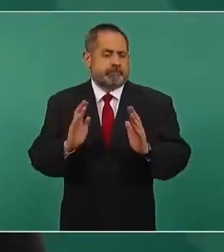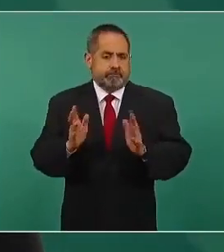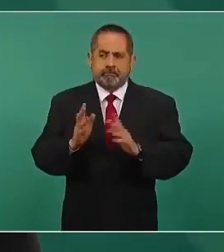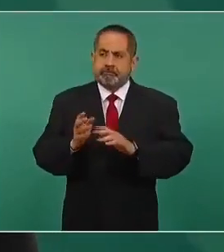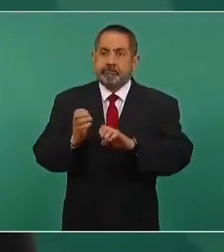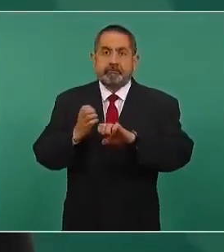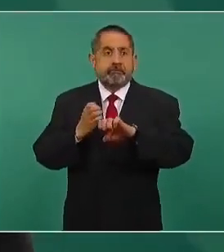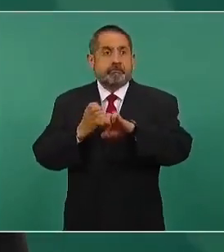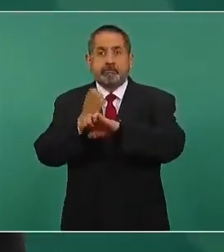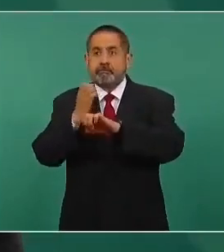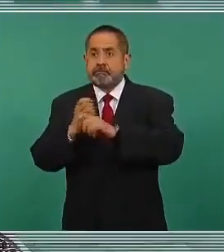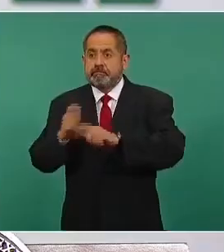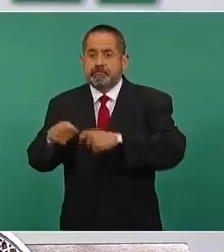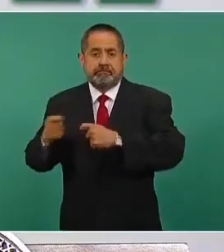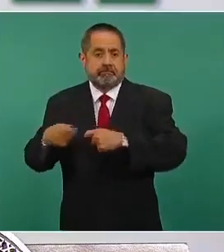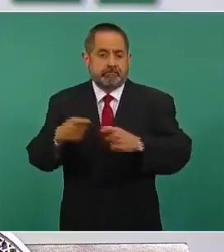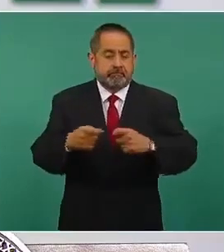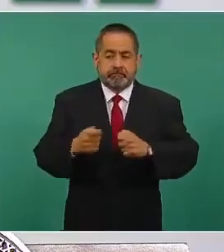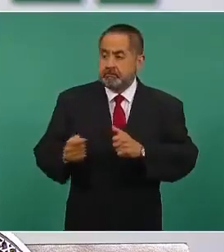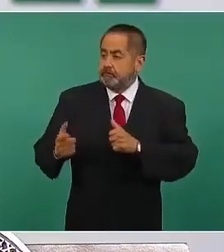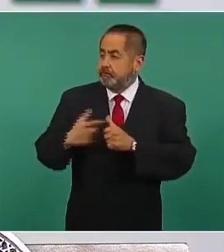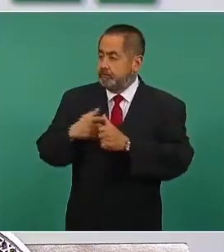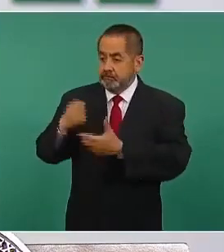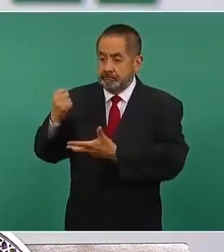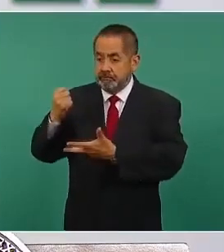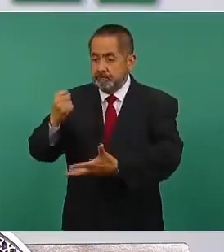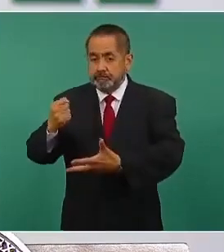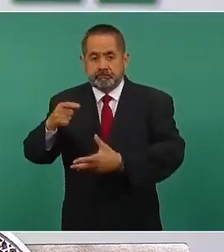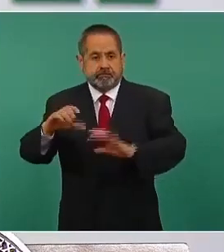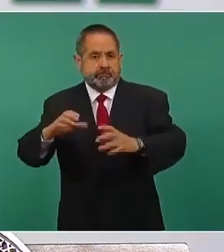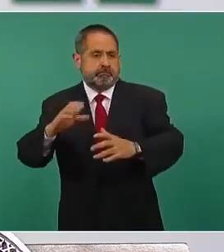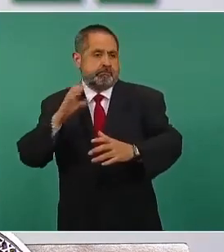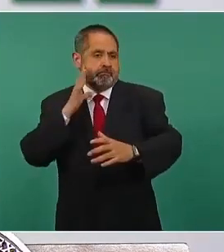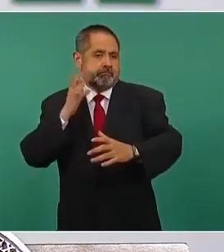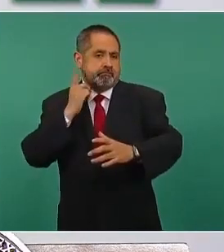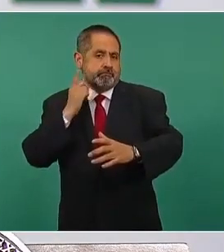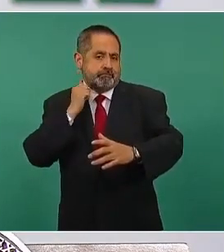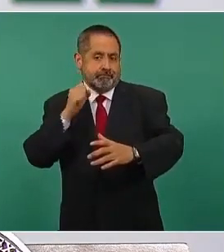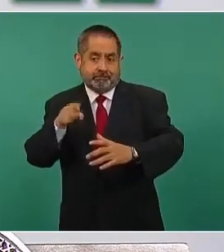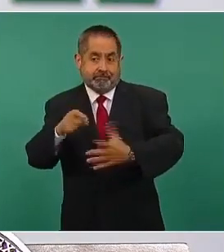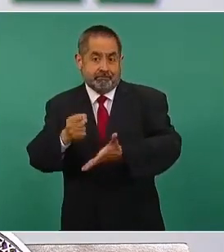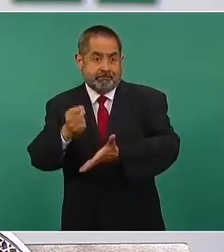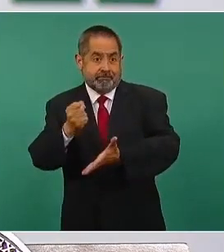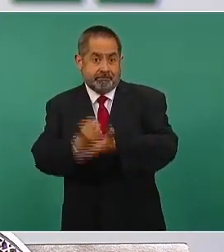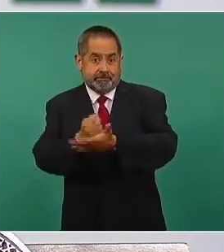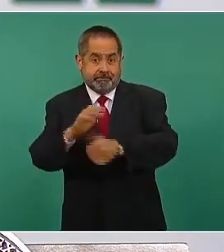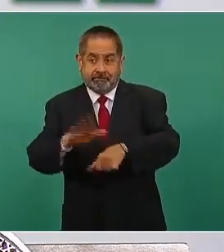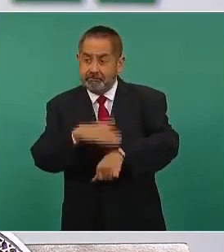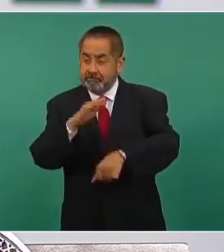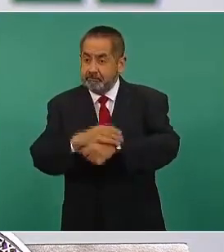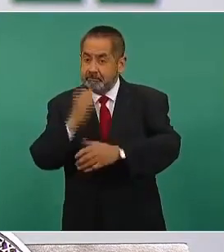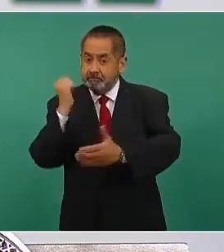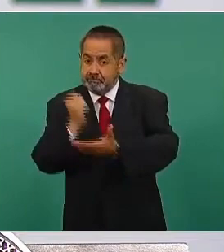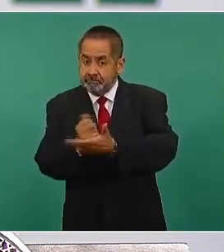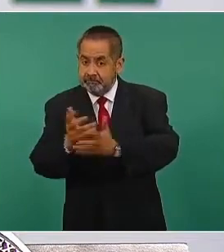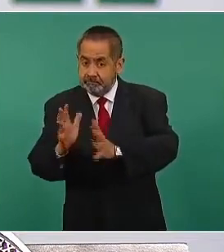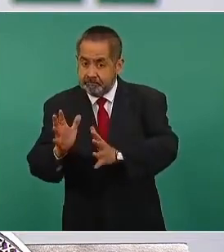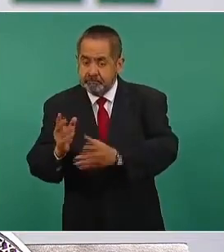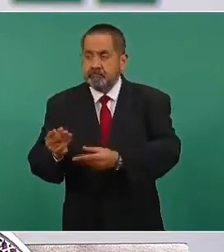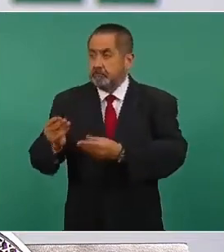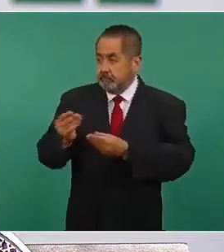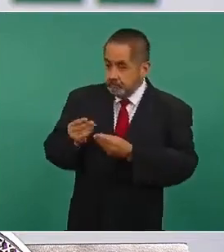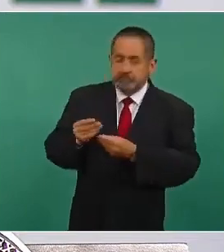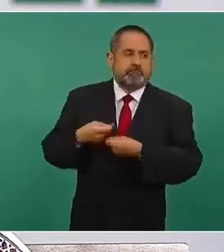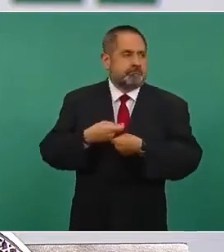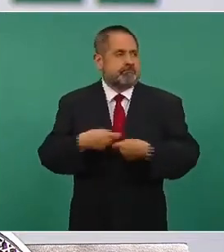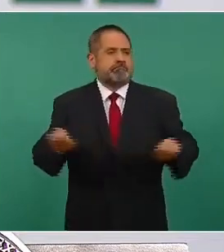fondos, una vez que se tenga la aprobación del presupuesto de egresos dos mil veintidós, que está actualmente en la discusión en la